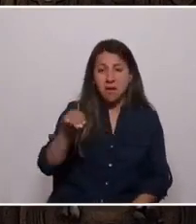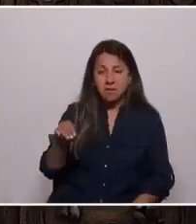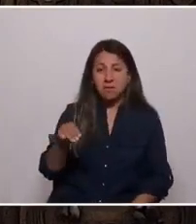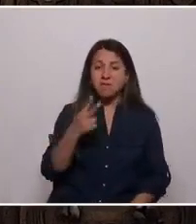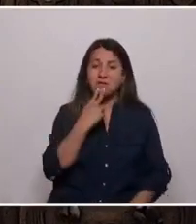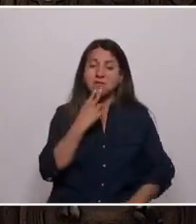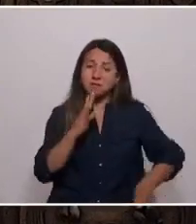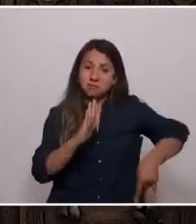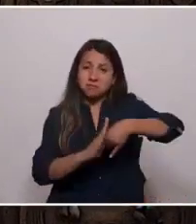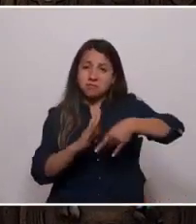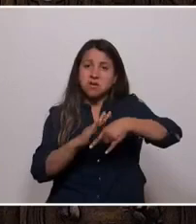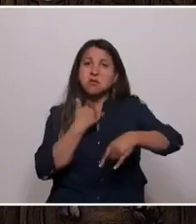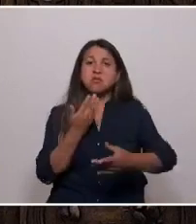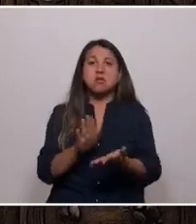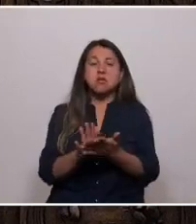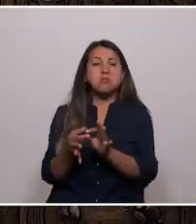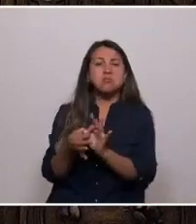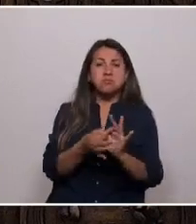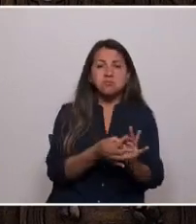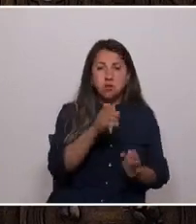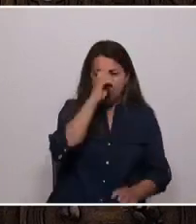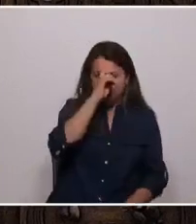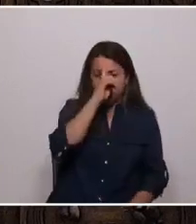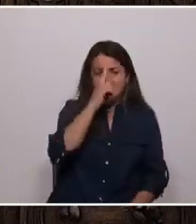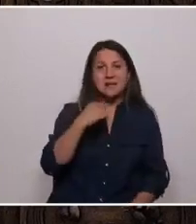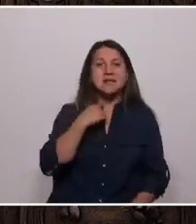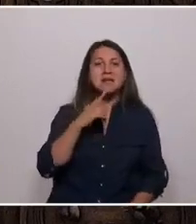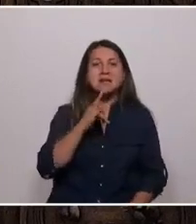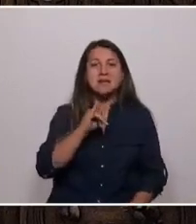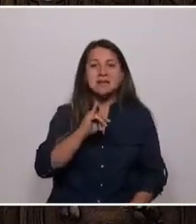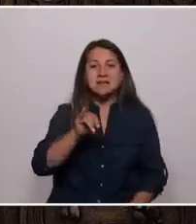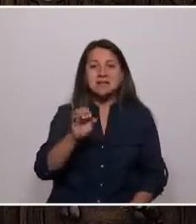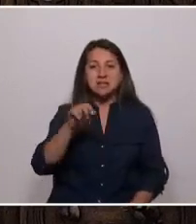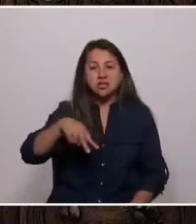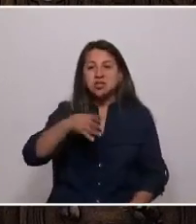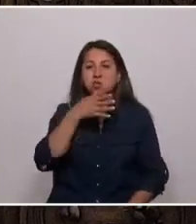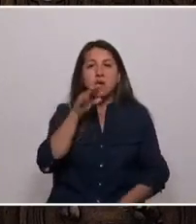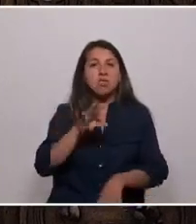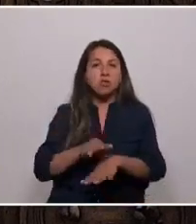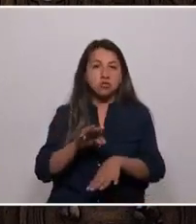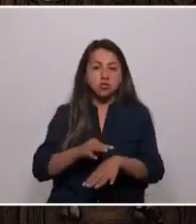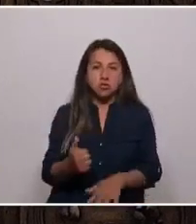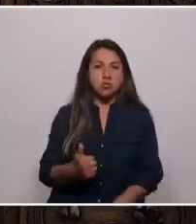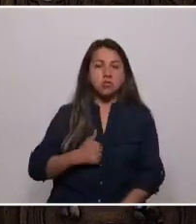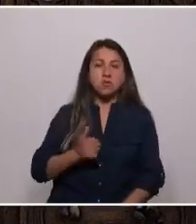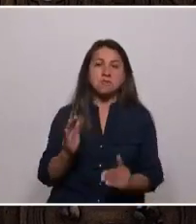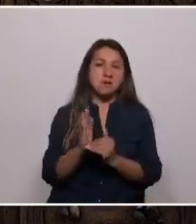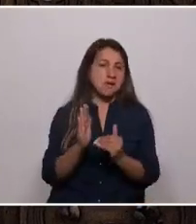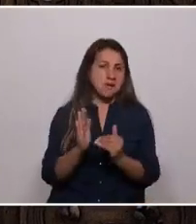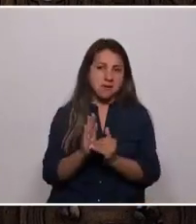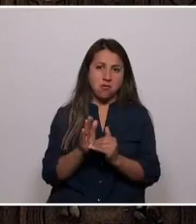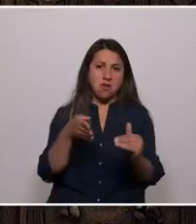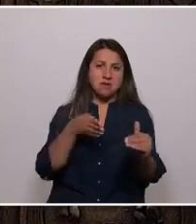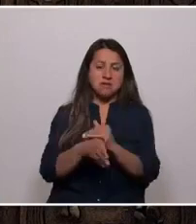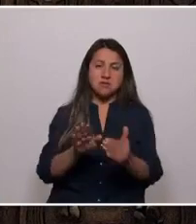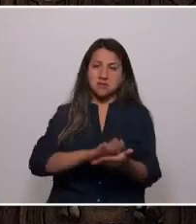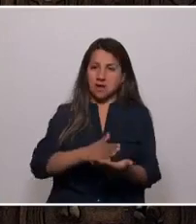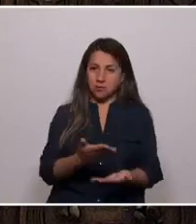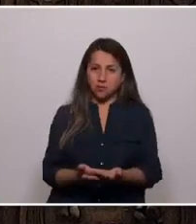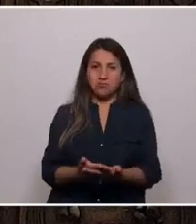que fallecieron porque el hospital de Quellón no tenía especialidades médicas ni cumplía los mínimos estándares de acceso a la salud.